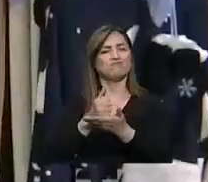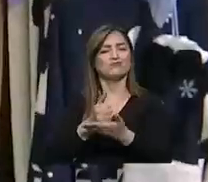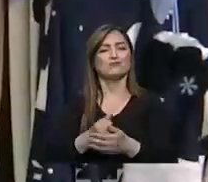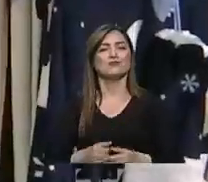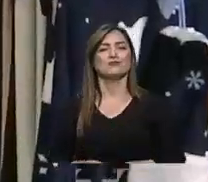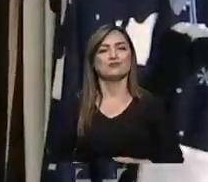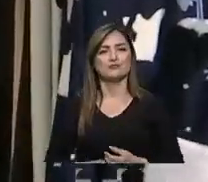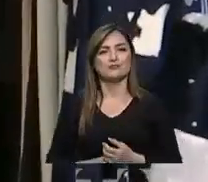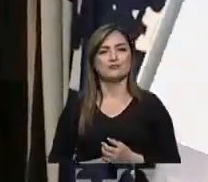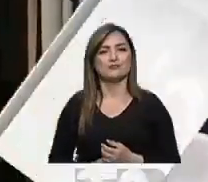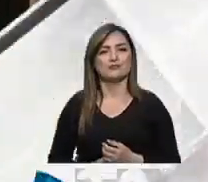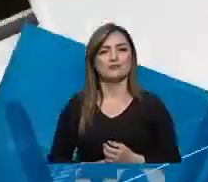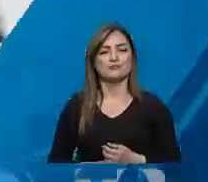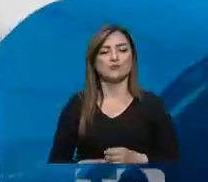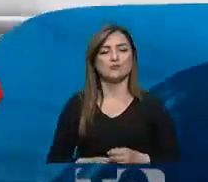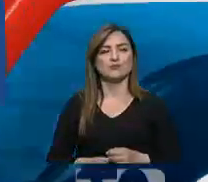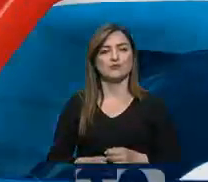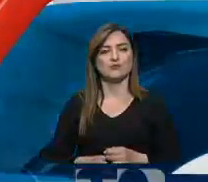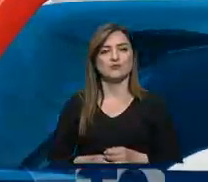Costa, 24 horas.